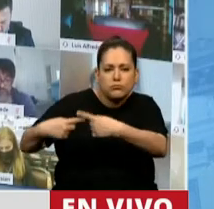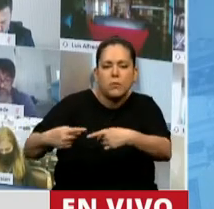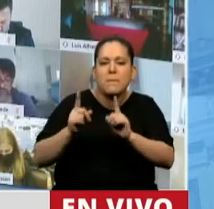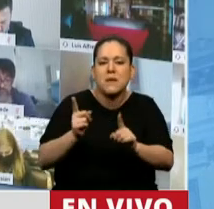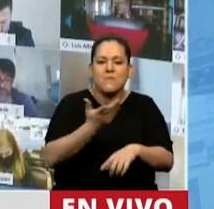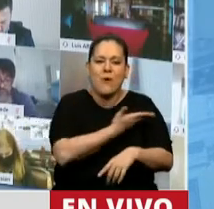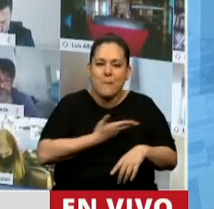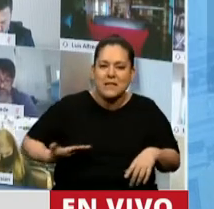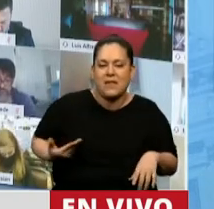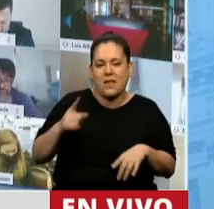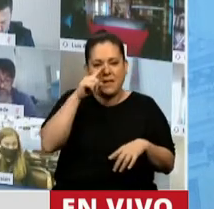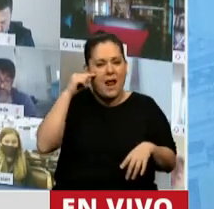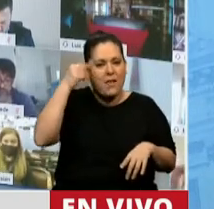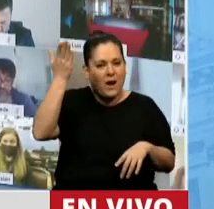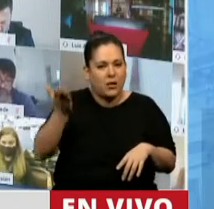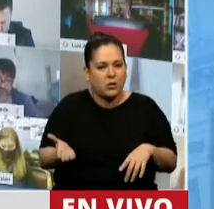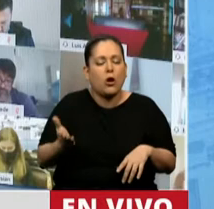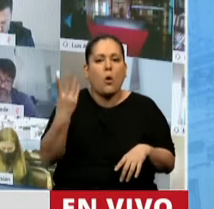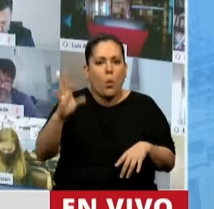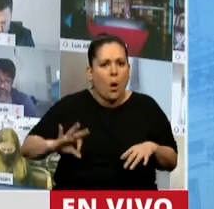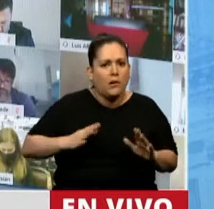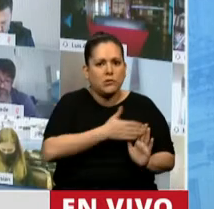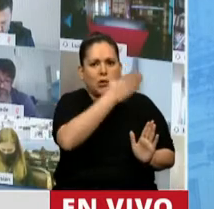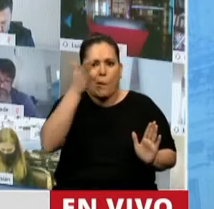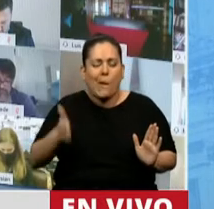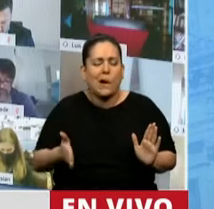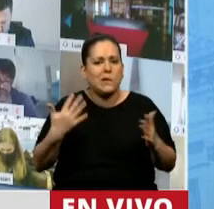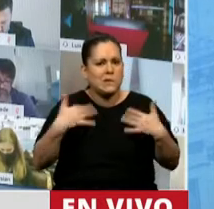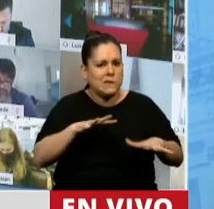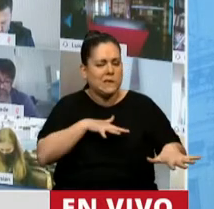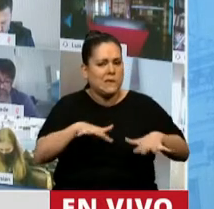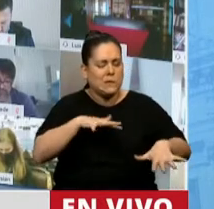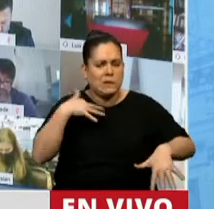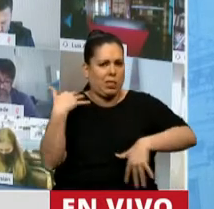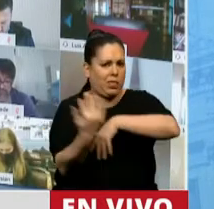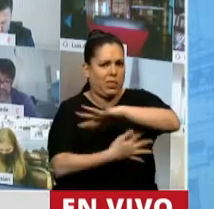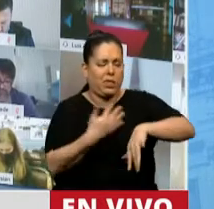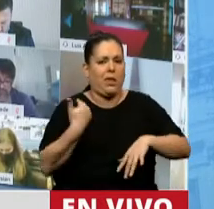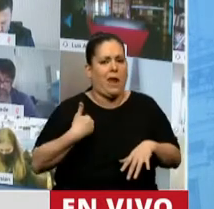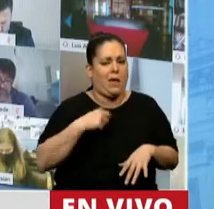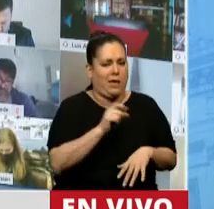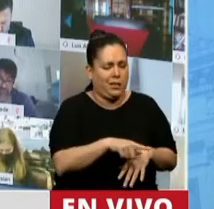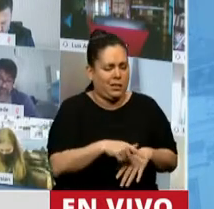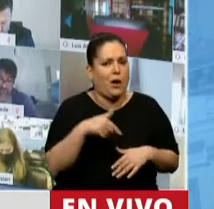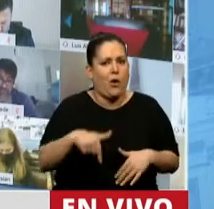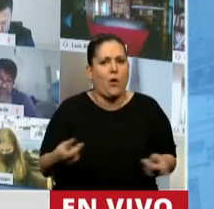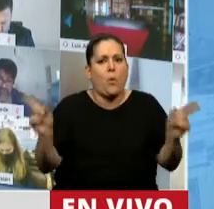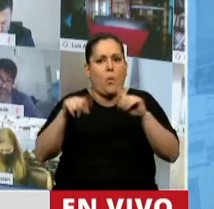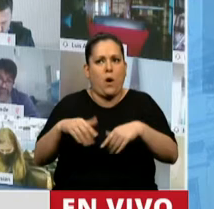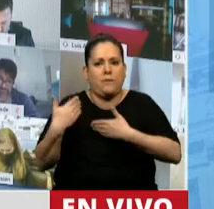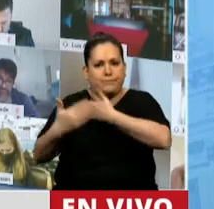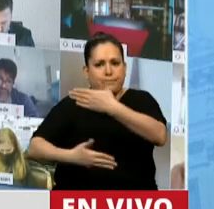presidente Alberto Fernández, después de cuatro años de capástrofe neoliberal en la Argentina. Señor Presidente,